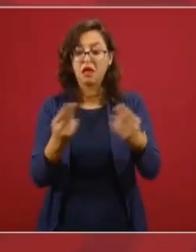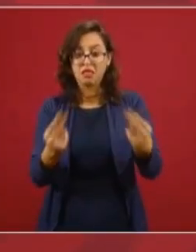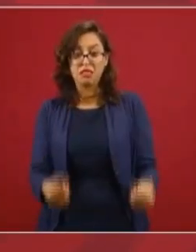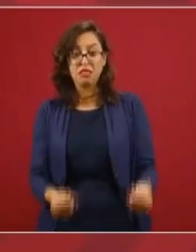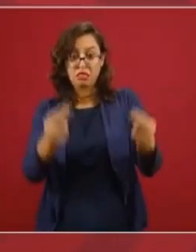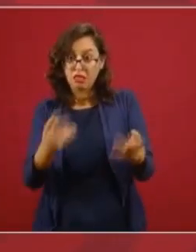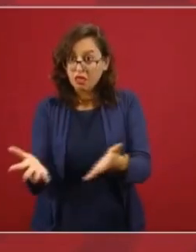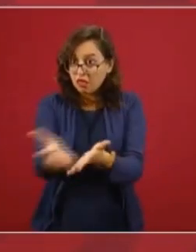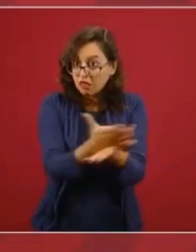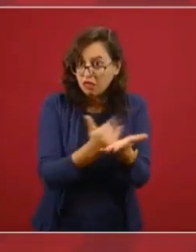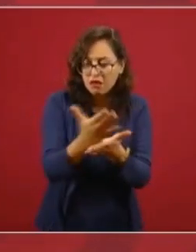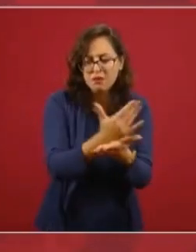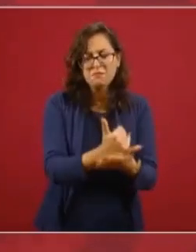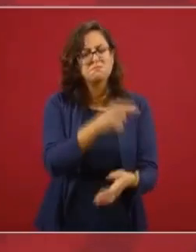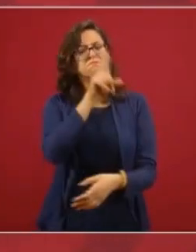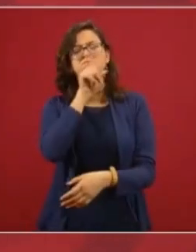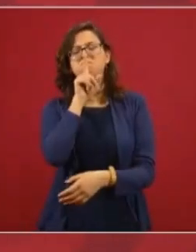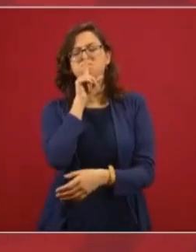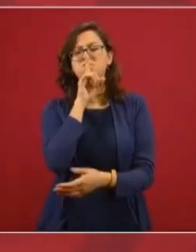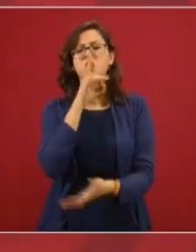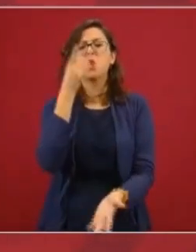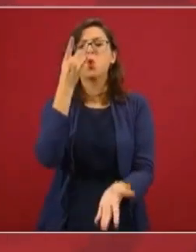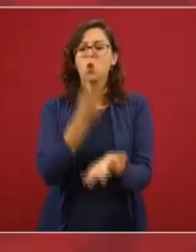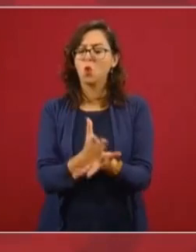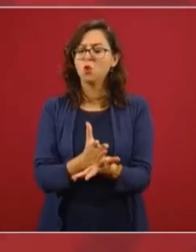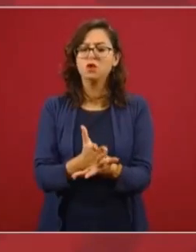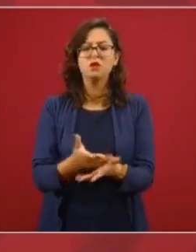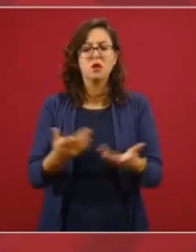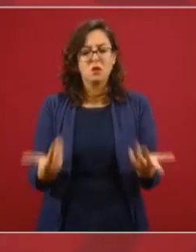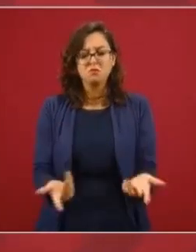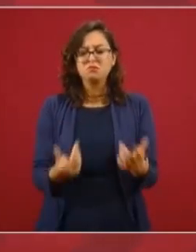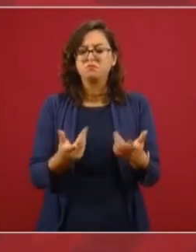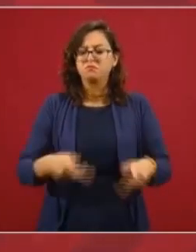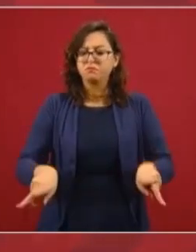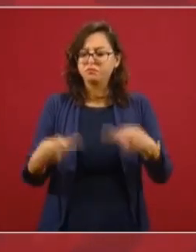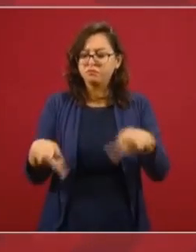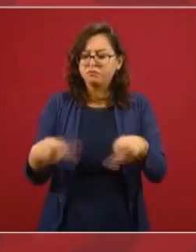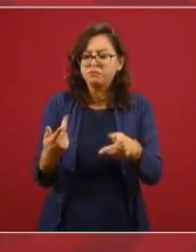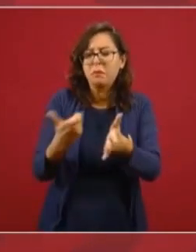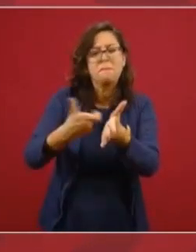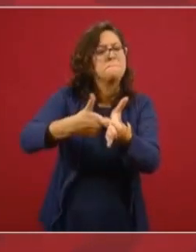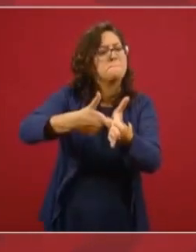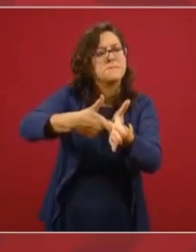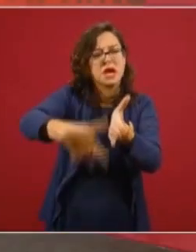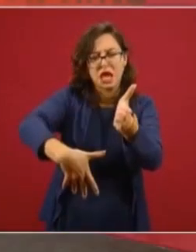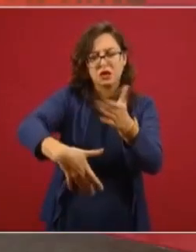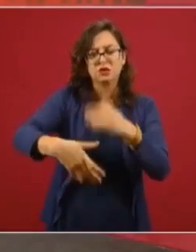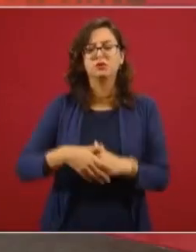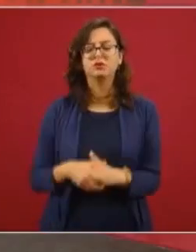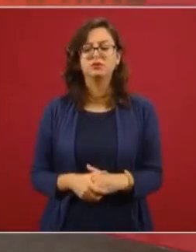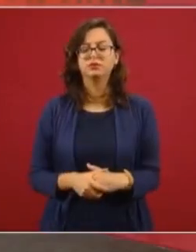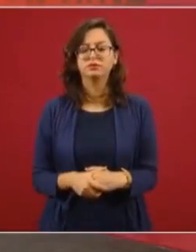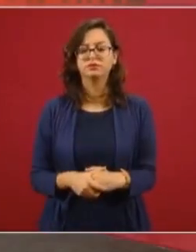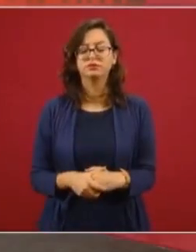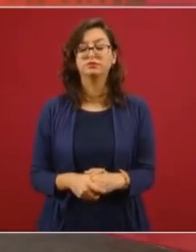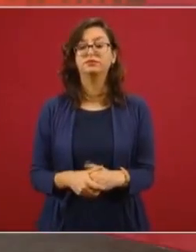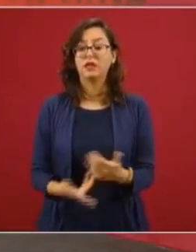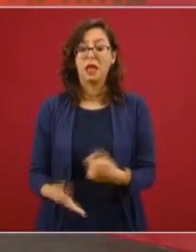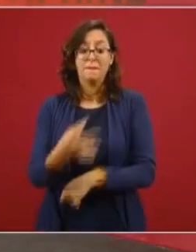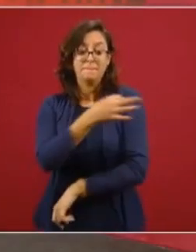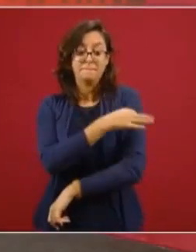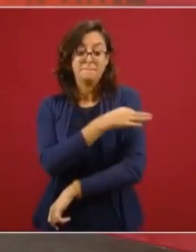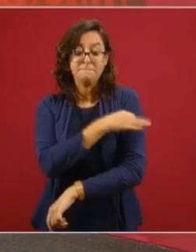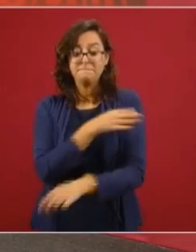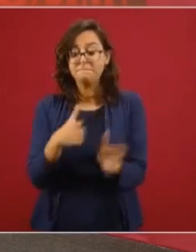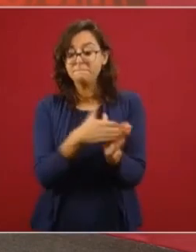buscando que su disponibilidad sea a precios muy accesibles. Aunque la vacuna aún está en proceso de pruebas que